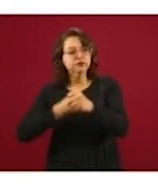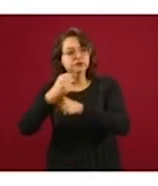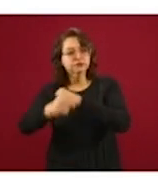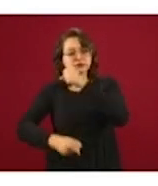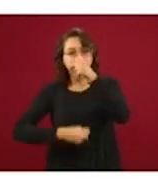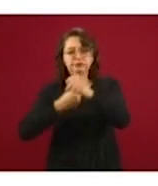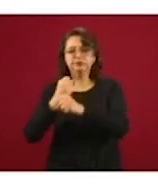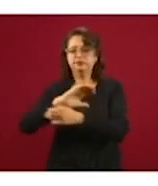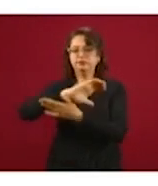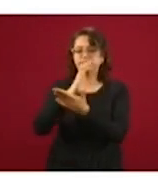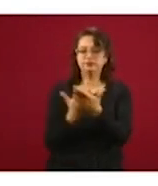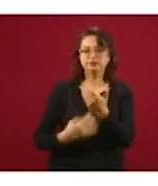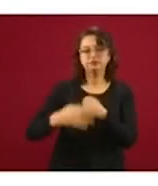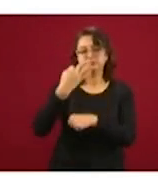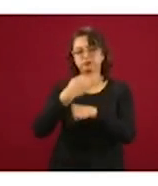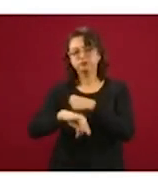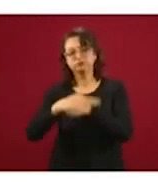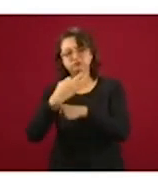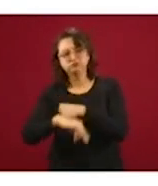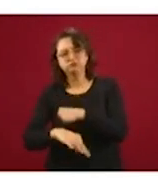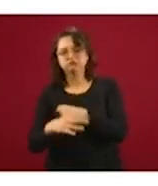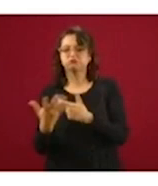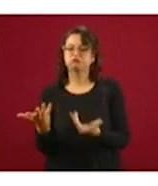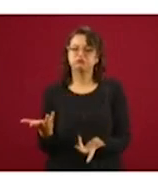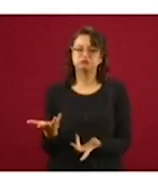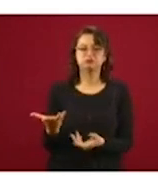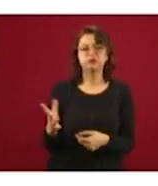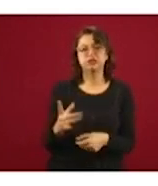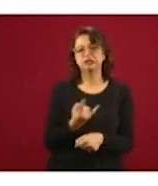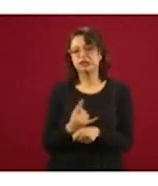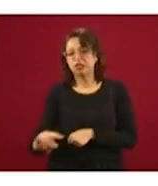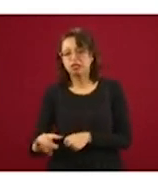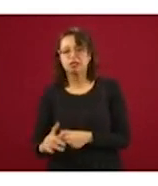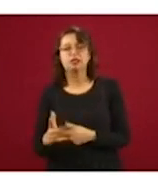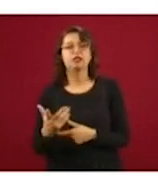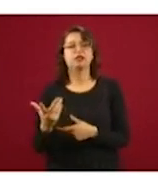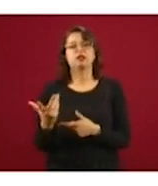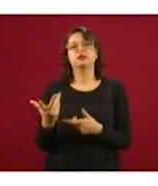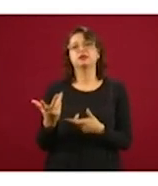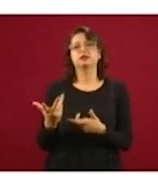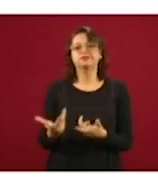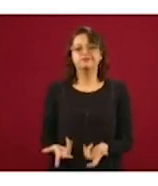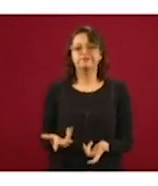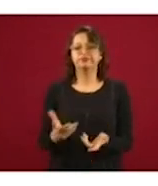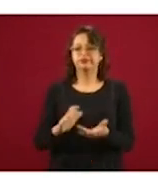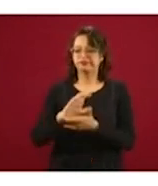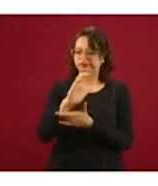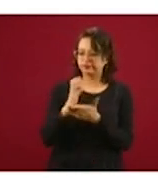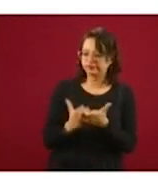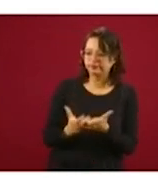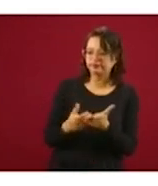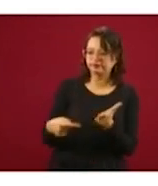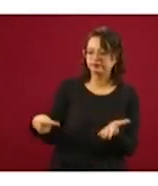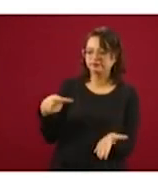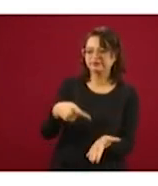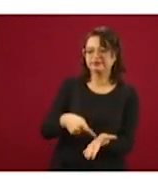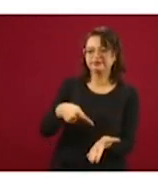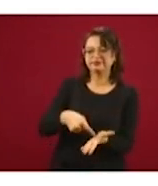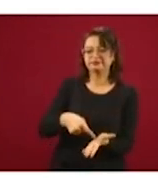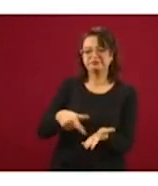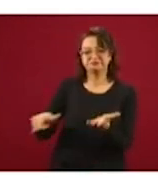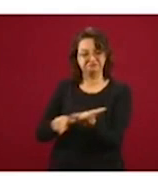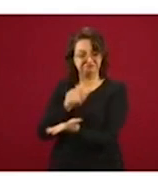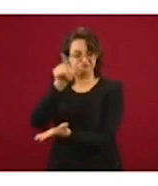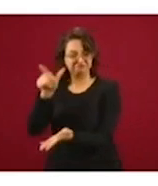contratos precarios, con contratos inestables, con contratos que son en sentido directo y estricto fuera